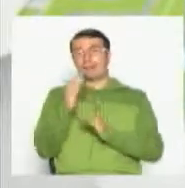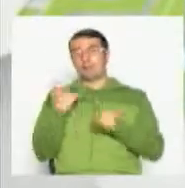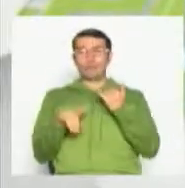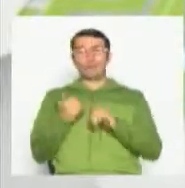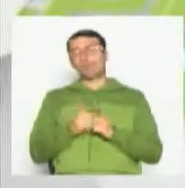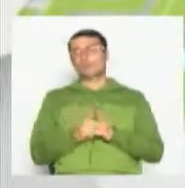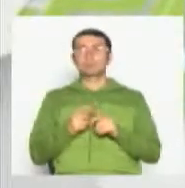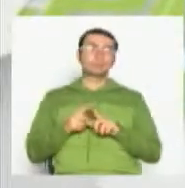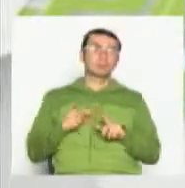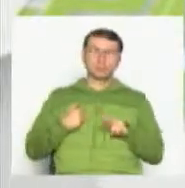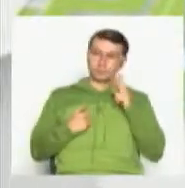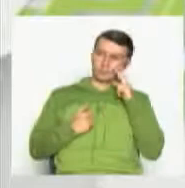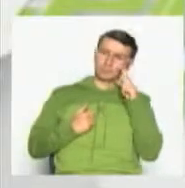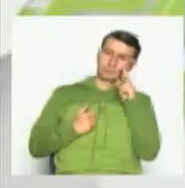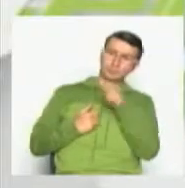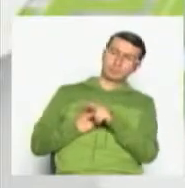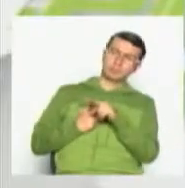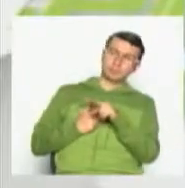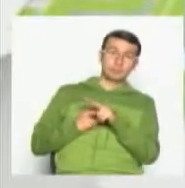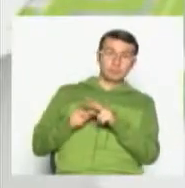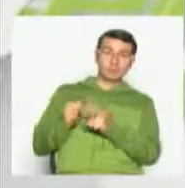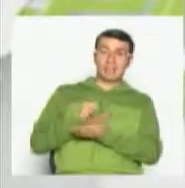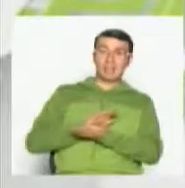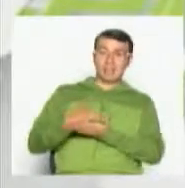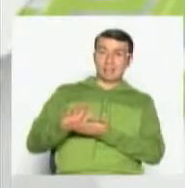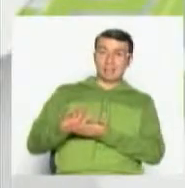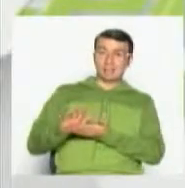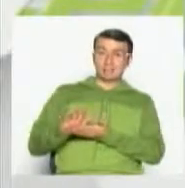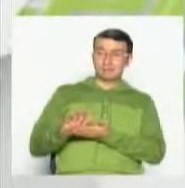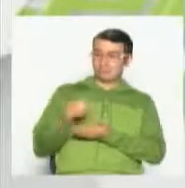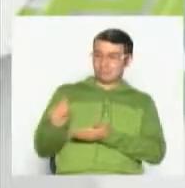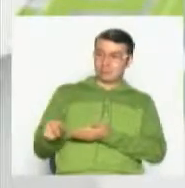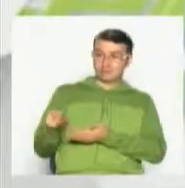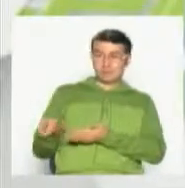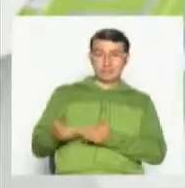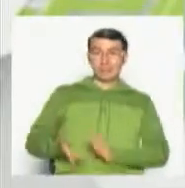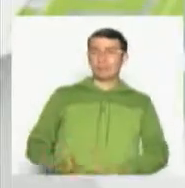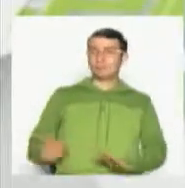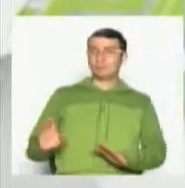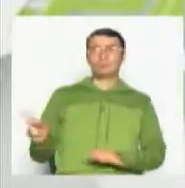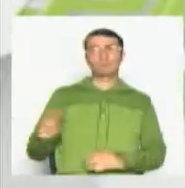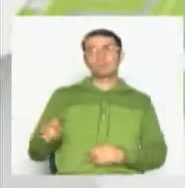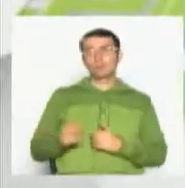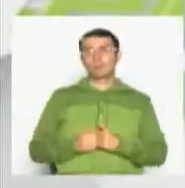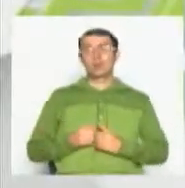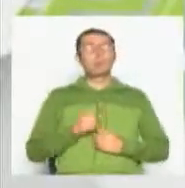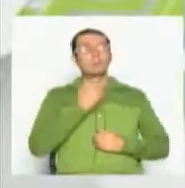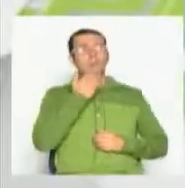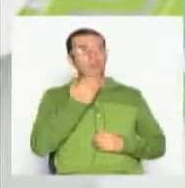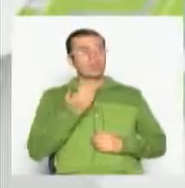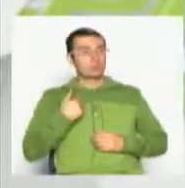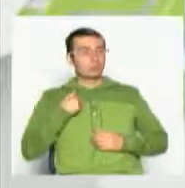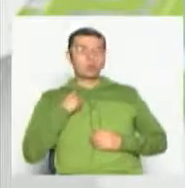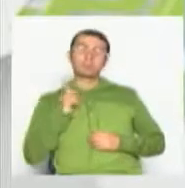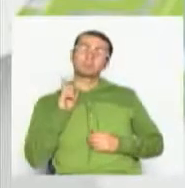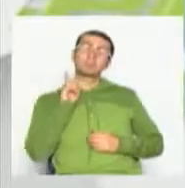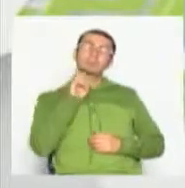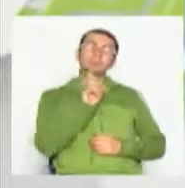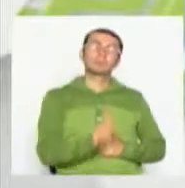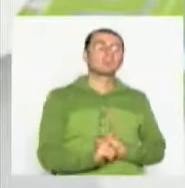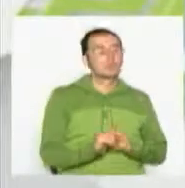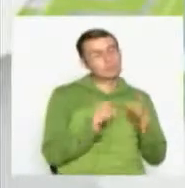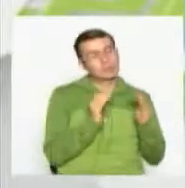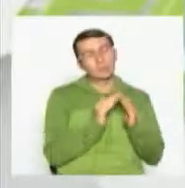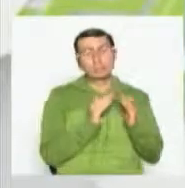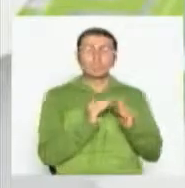yo he notado, y créame que no es gratuito, esto no nació con él. Llegamos nosotros del trabajo, inmediatamente él apaga